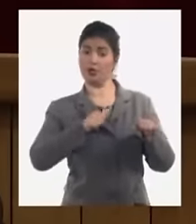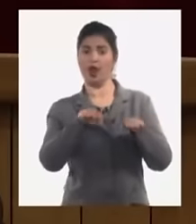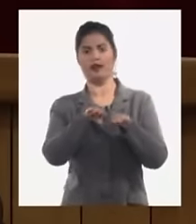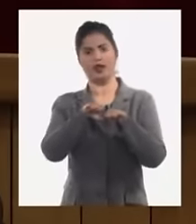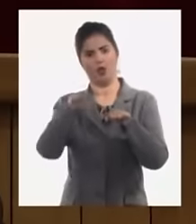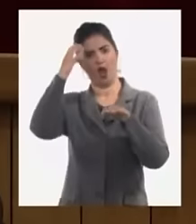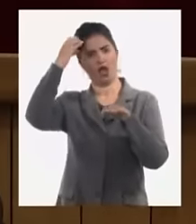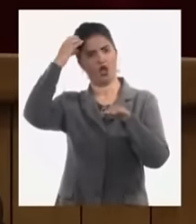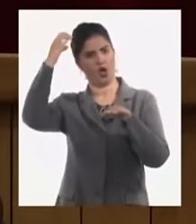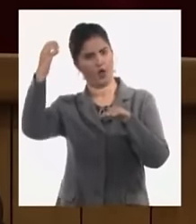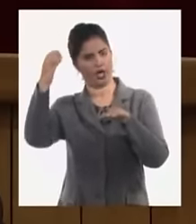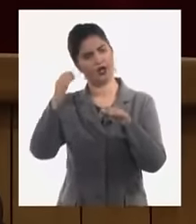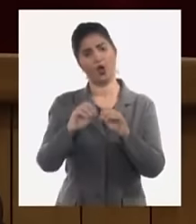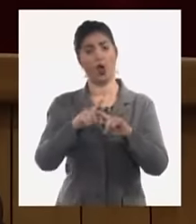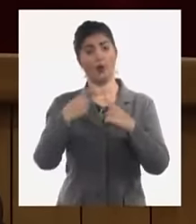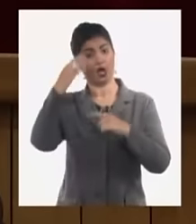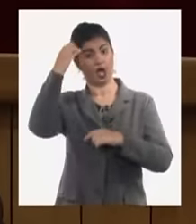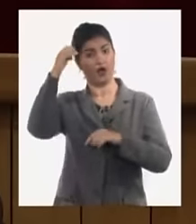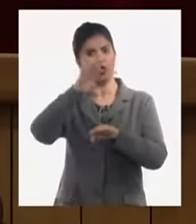estatal socialista